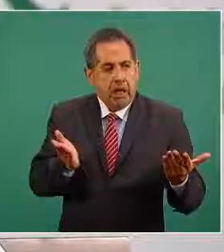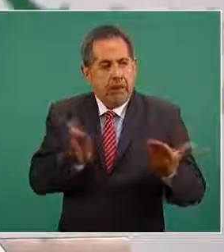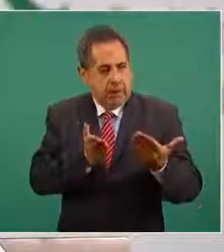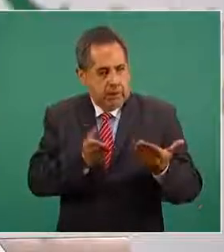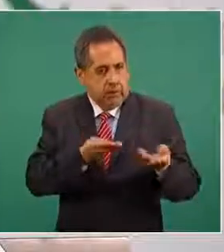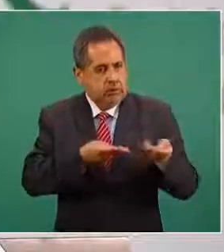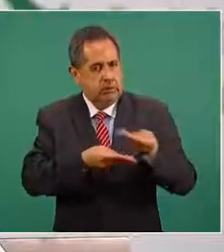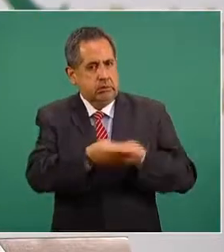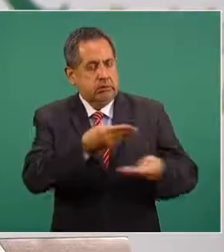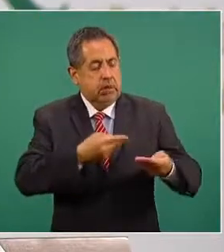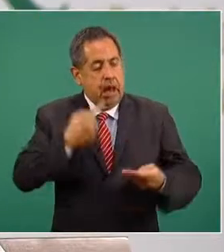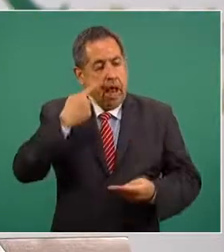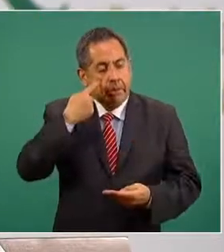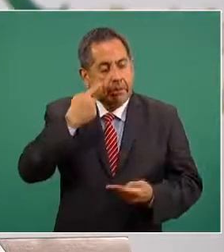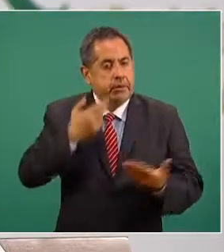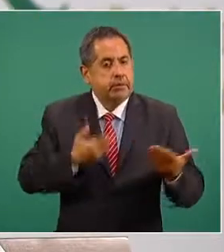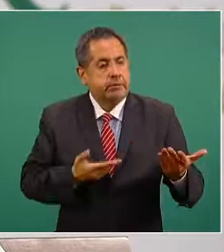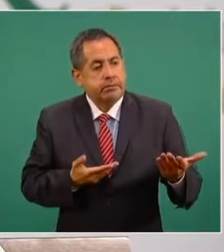¿Cuáles son?